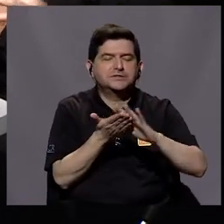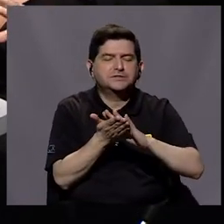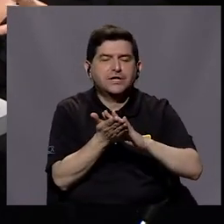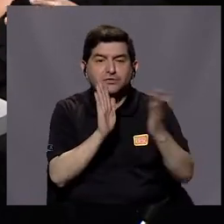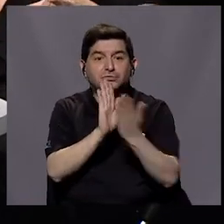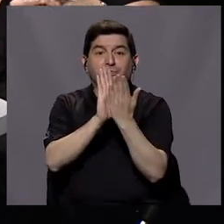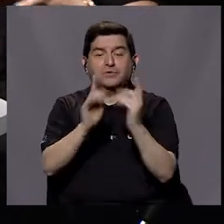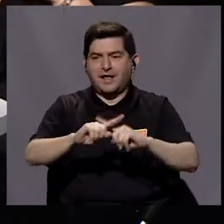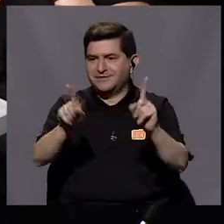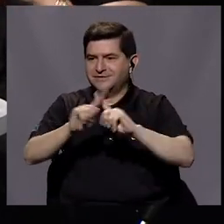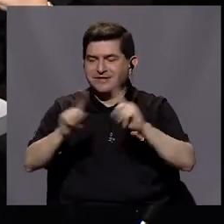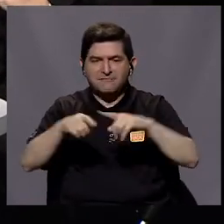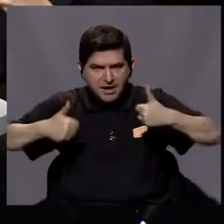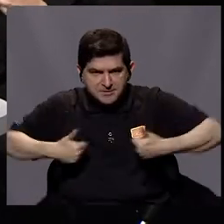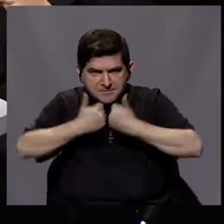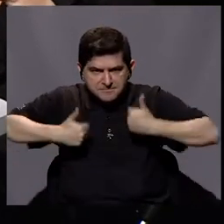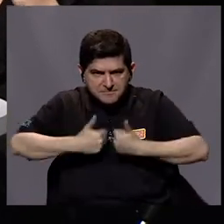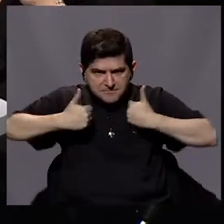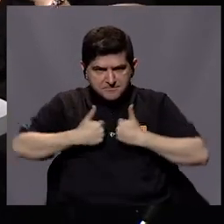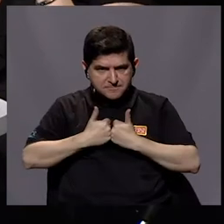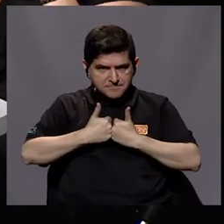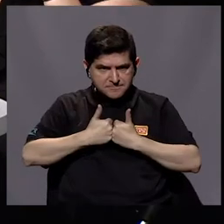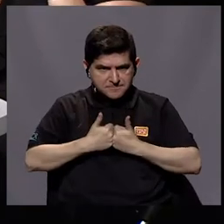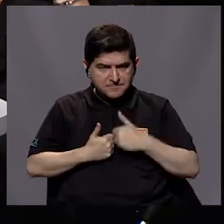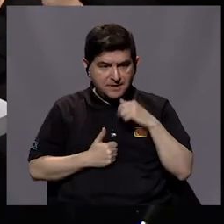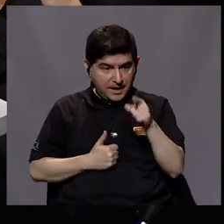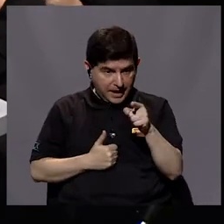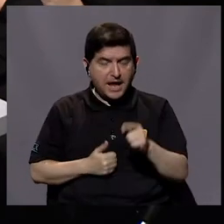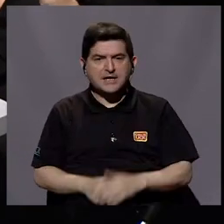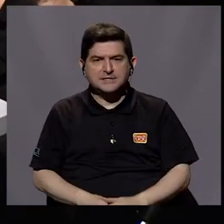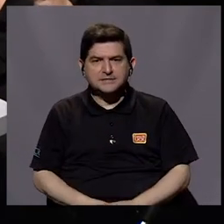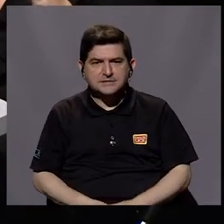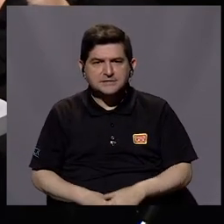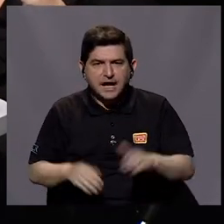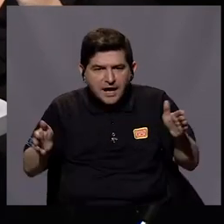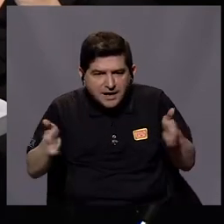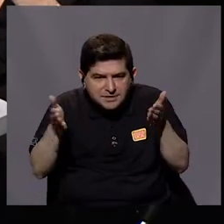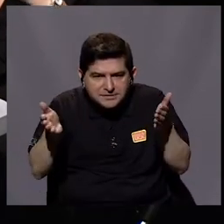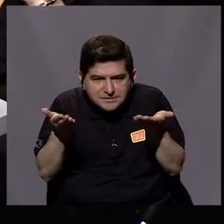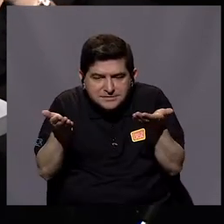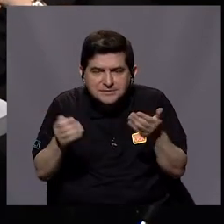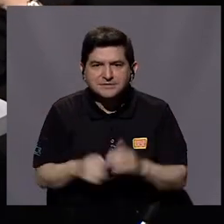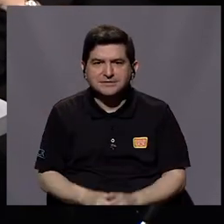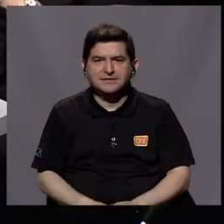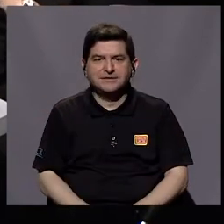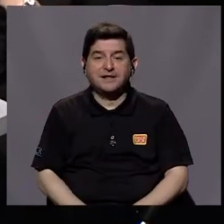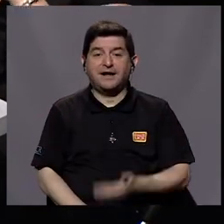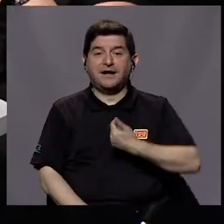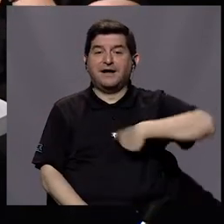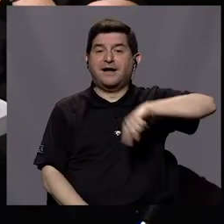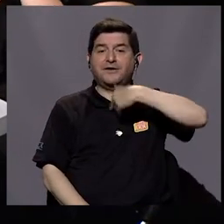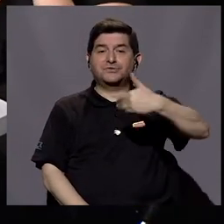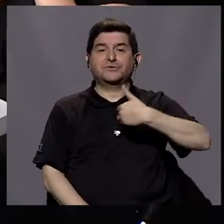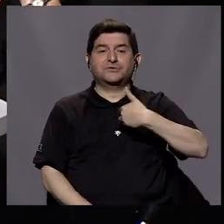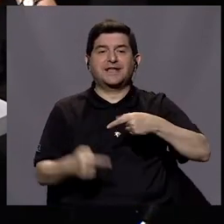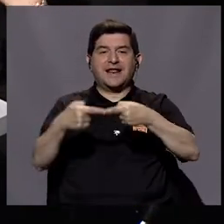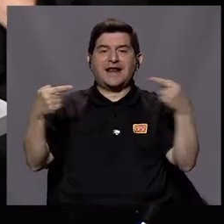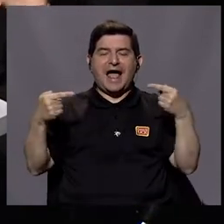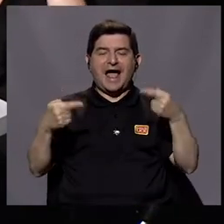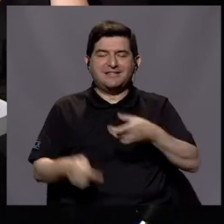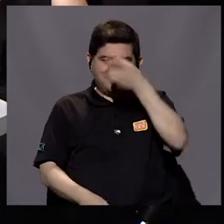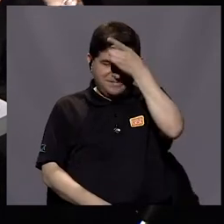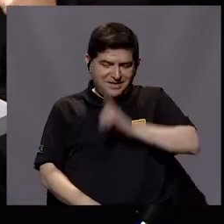a texturas, a diferentes retos, el exponernos a esos estímulos nos hacen tener un